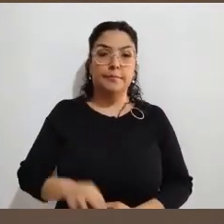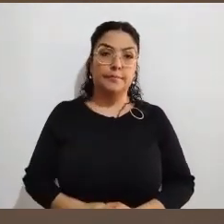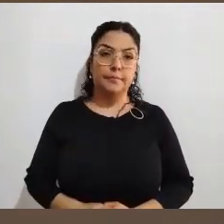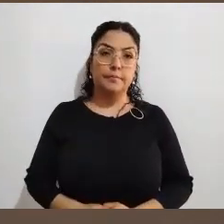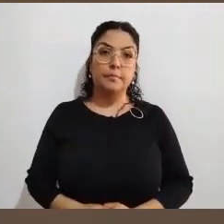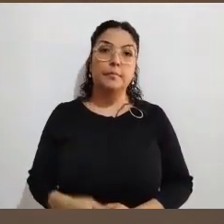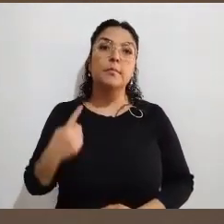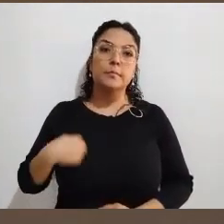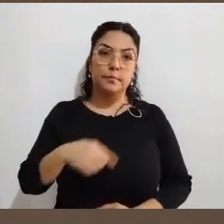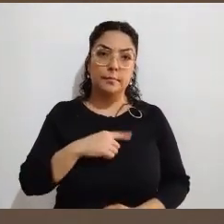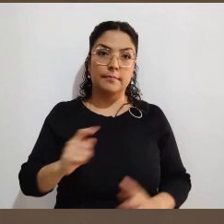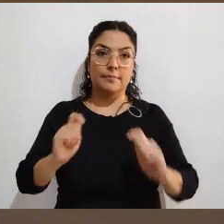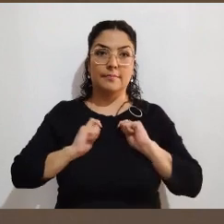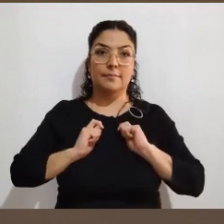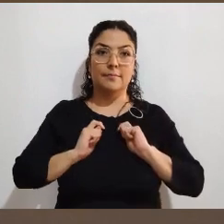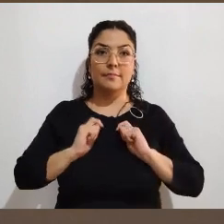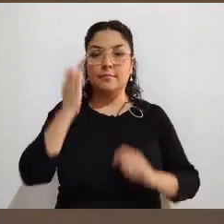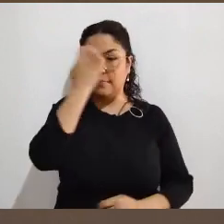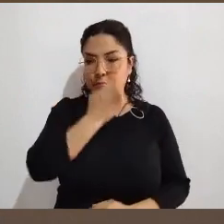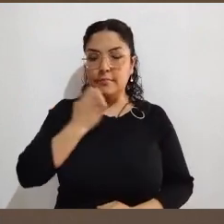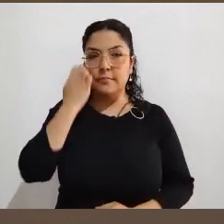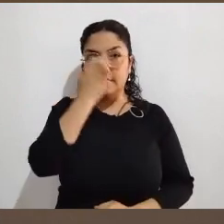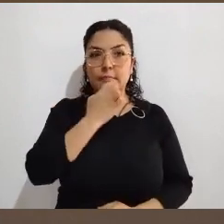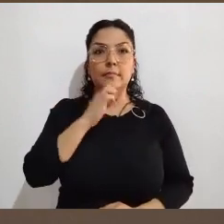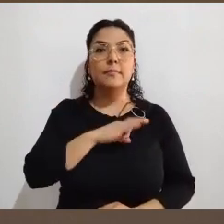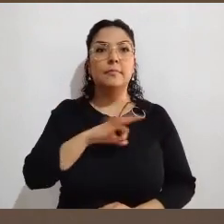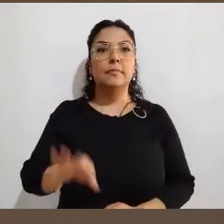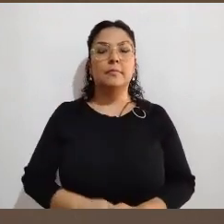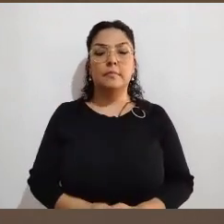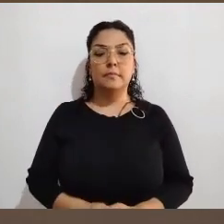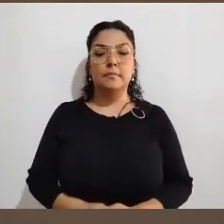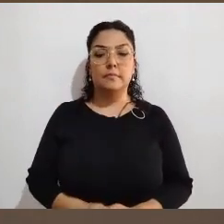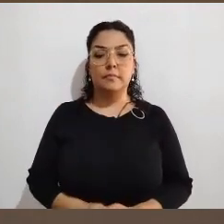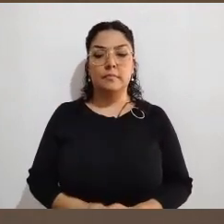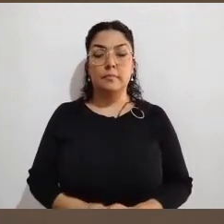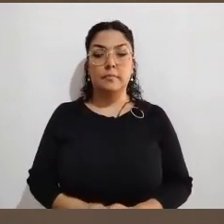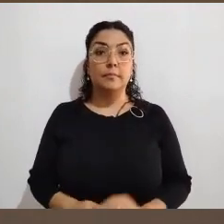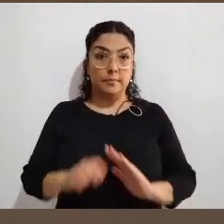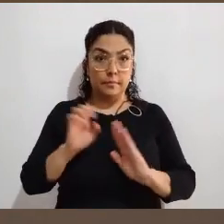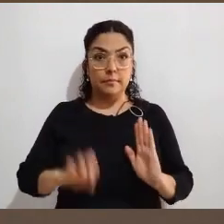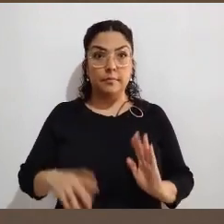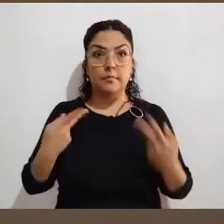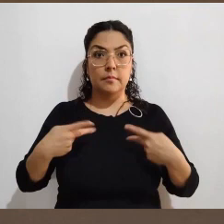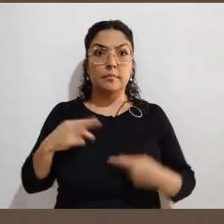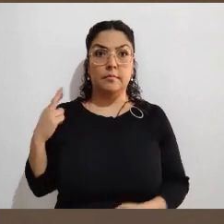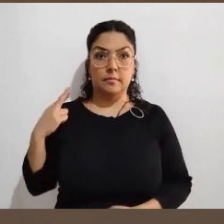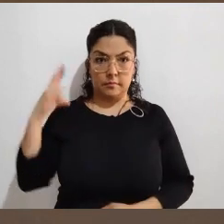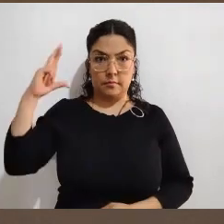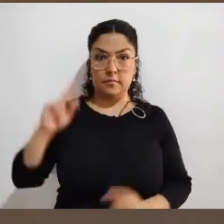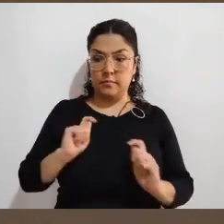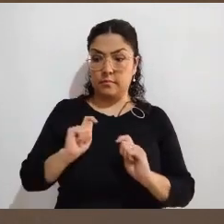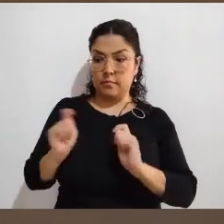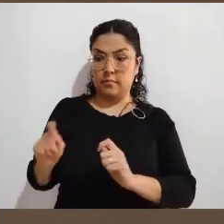tienen los observadores electorales. Y retomando lo que me comentabas, cambia mucho la perspectiva